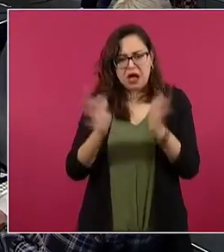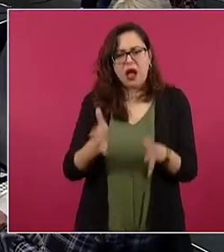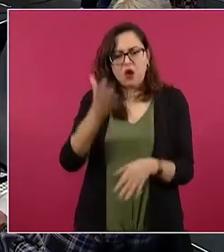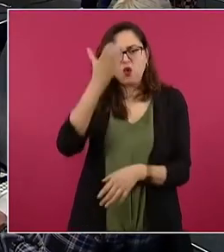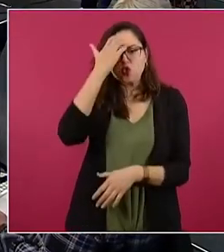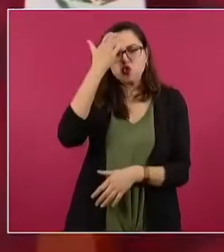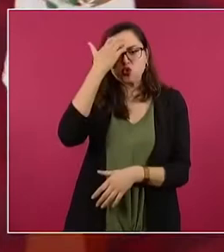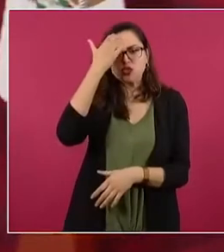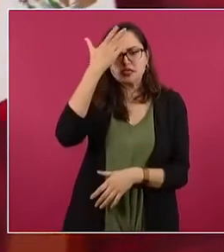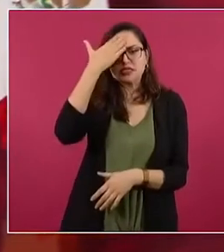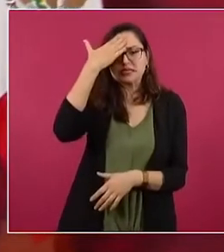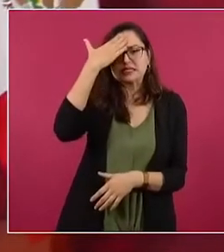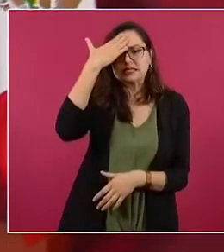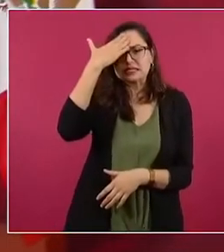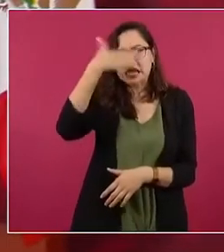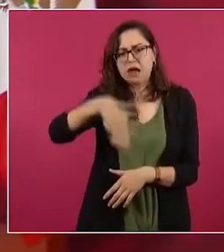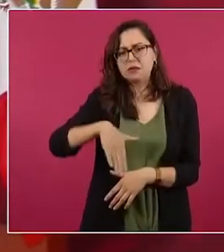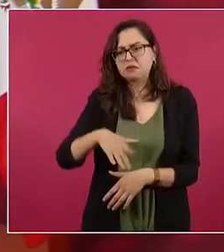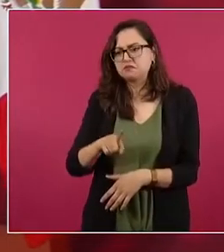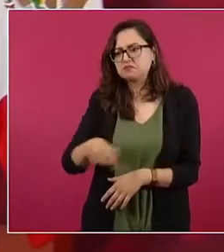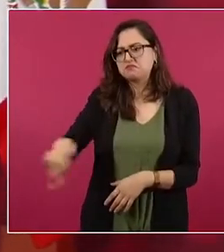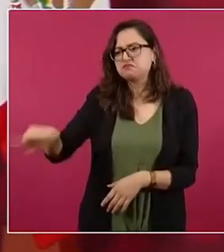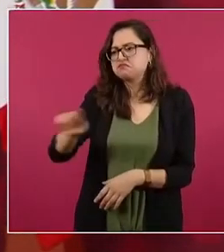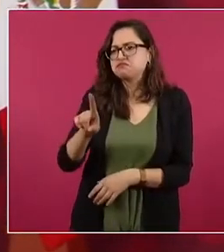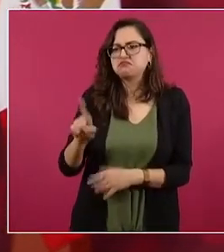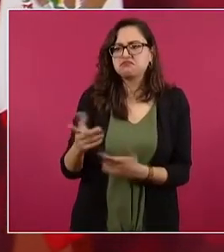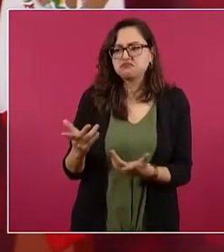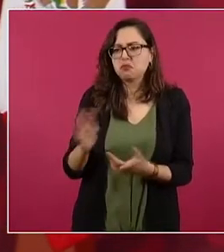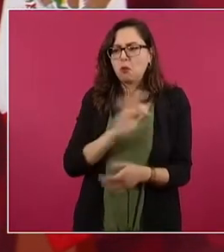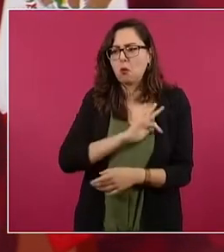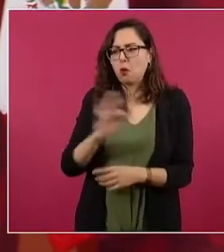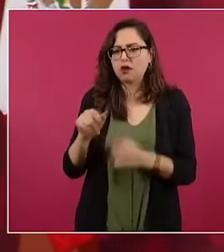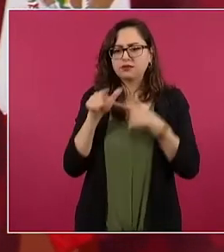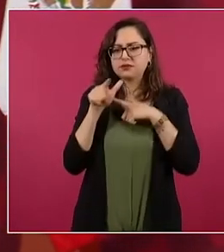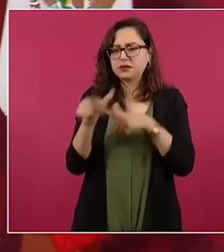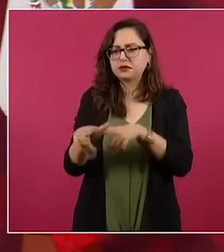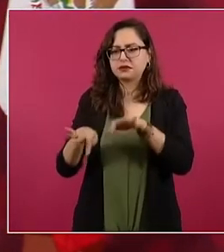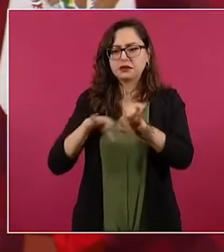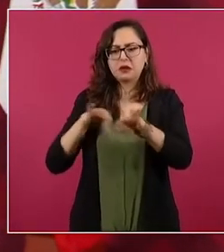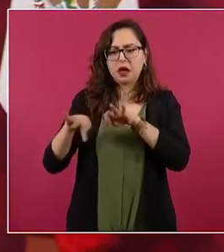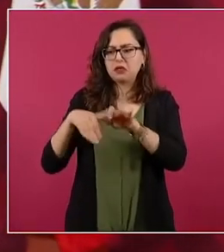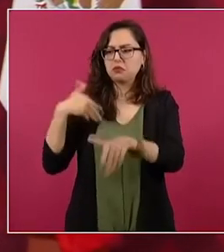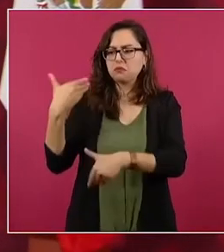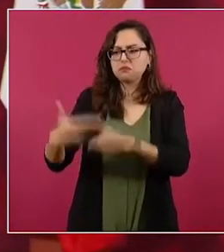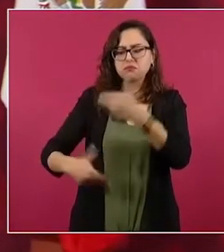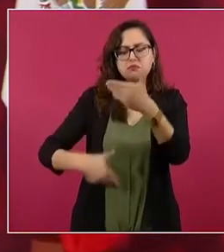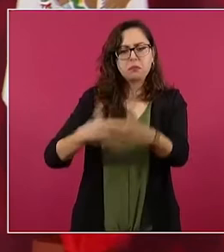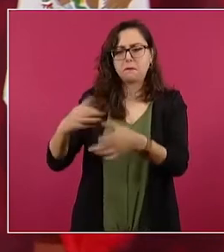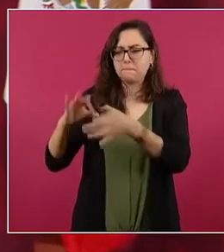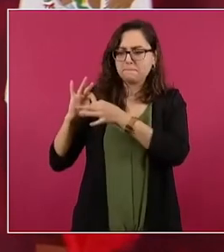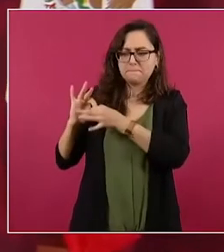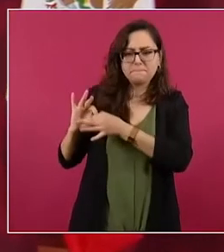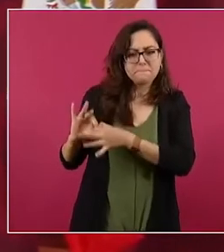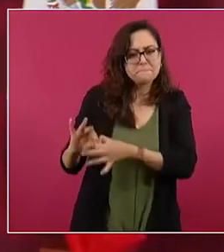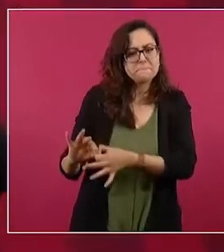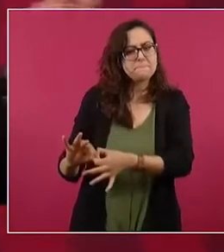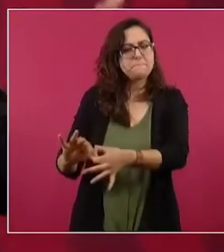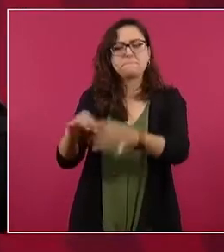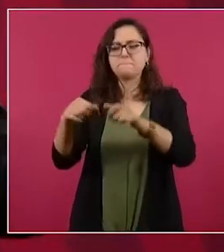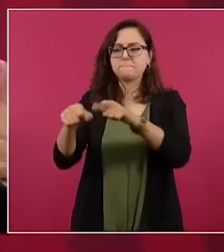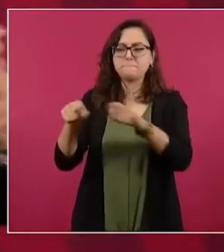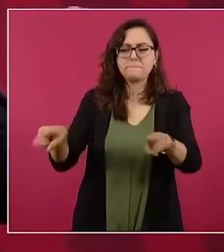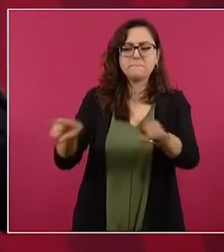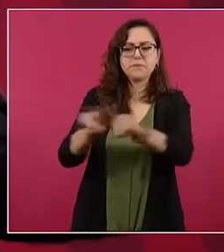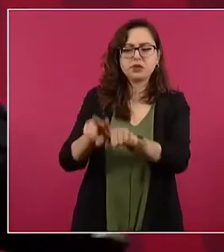la continuidad con cambio, ya se